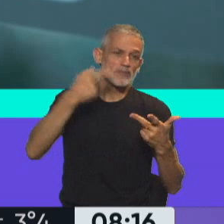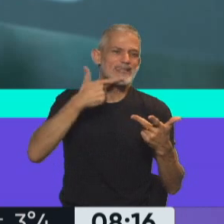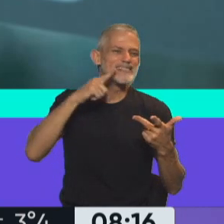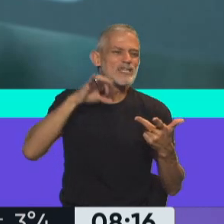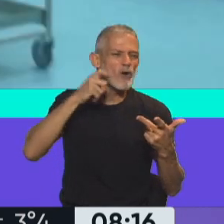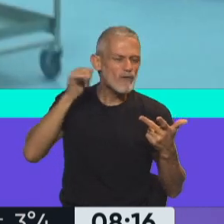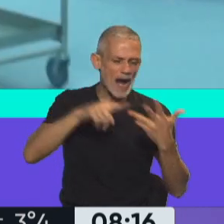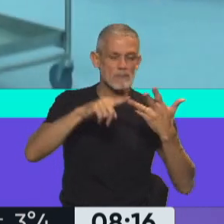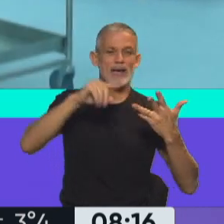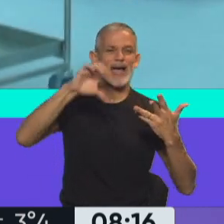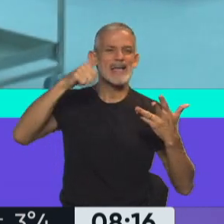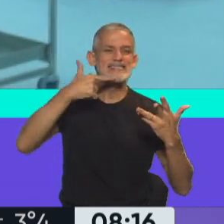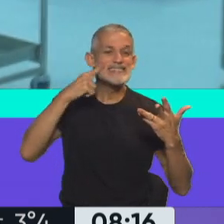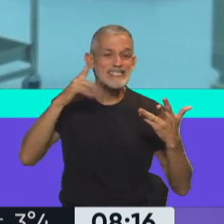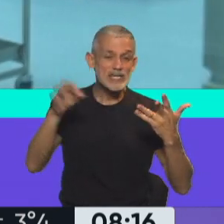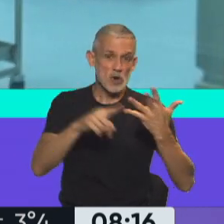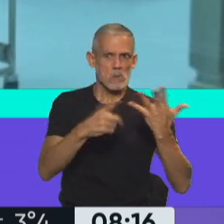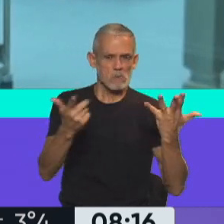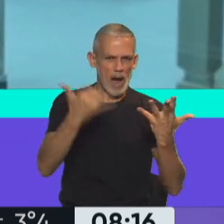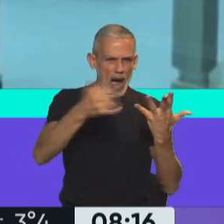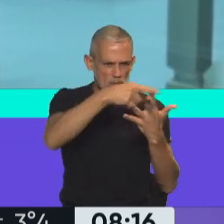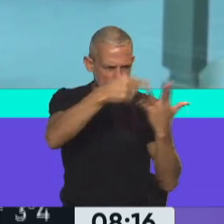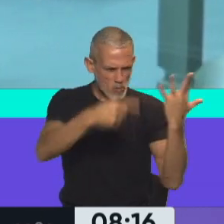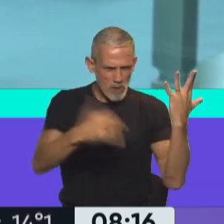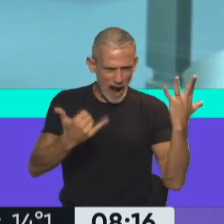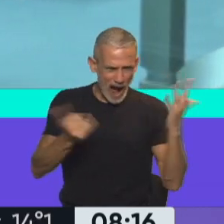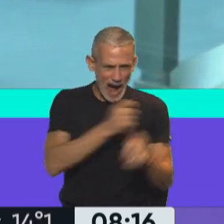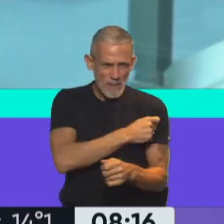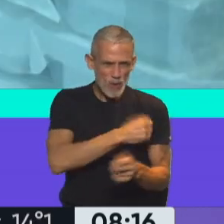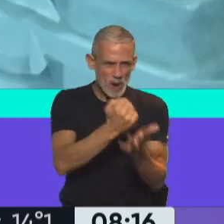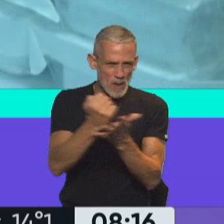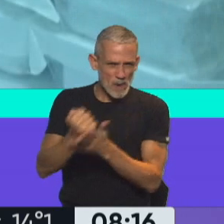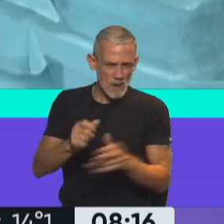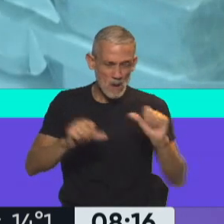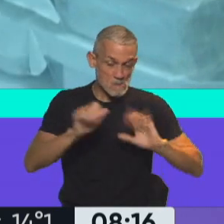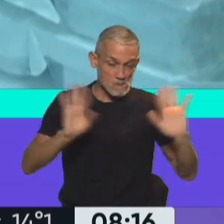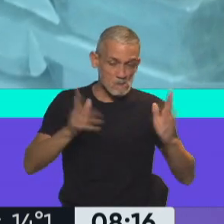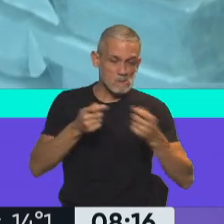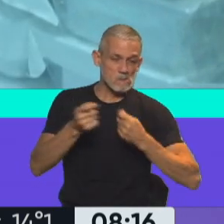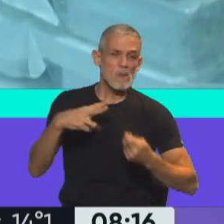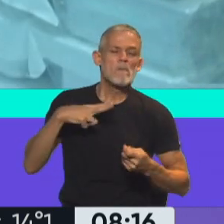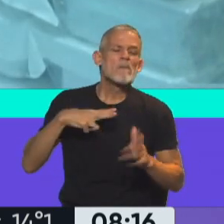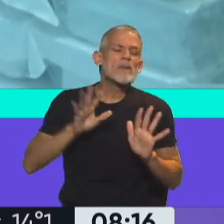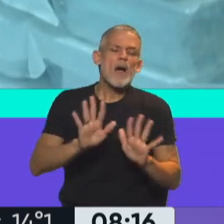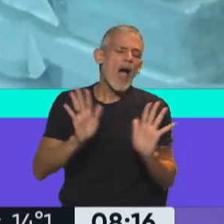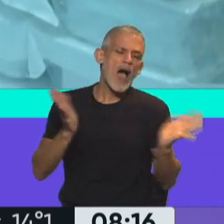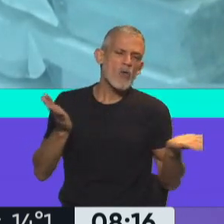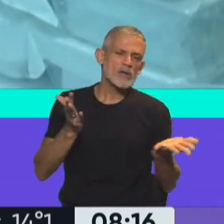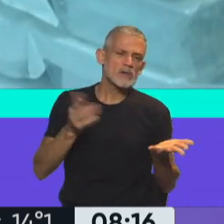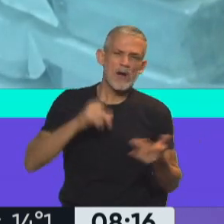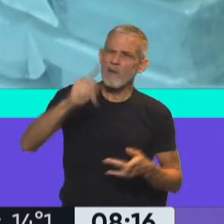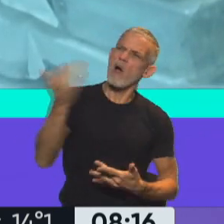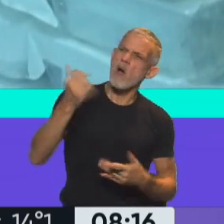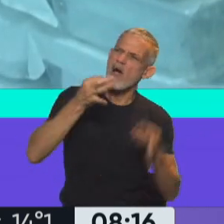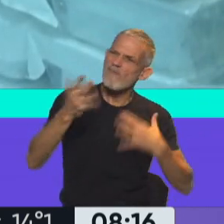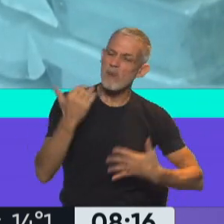CanSino, hay una serie de otras posibilidades, que bueno, de aquellos que quieran negociar, el sector privado es así, nadie puede obligar a